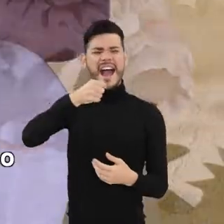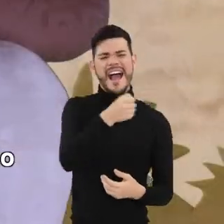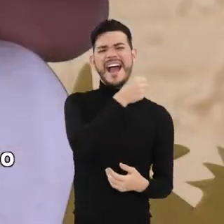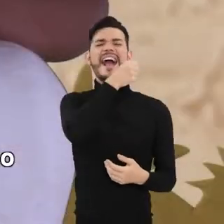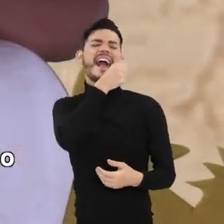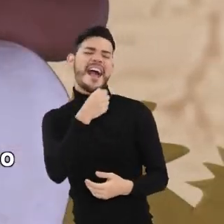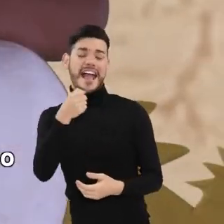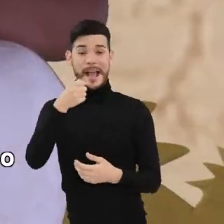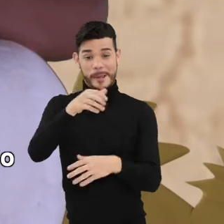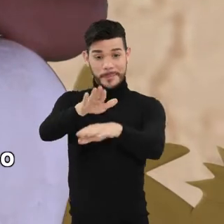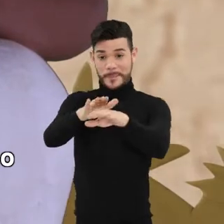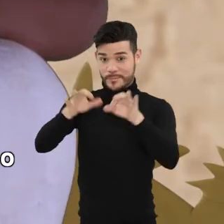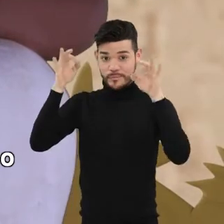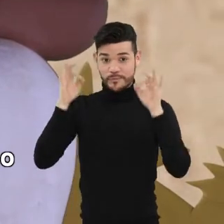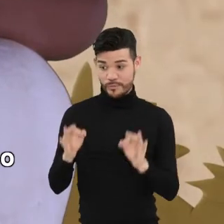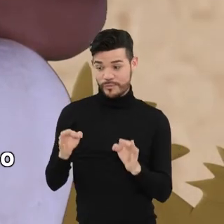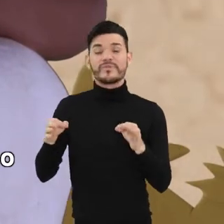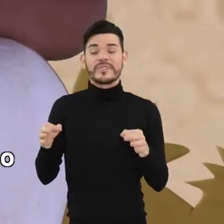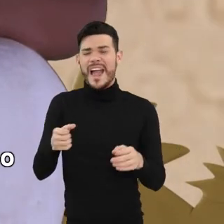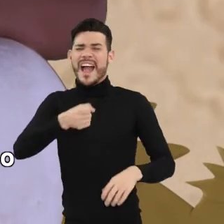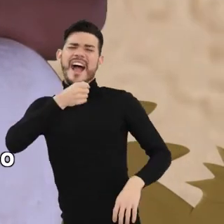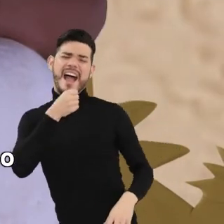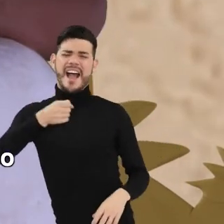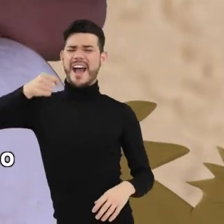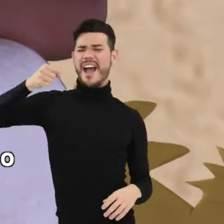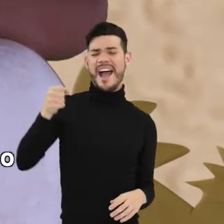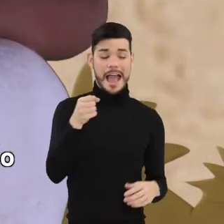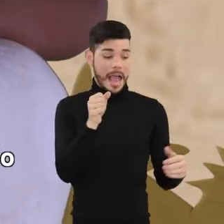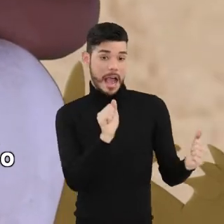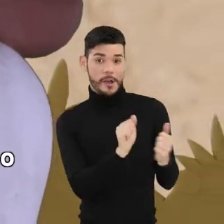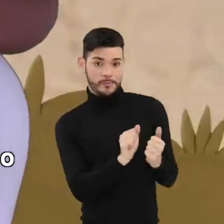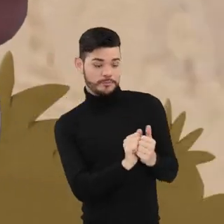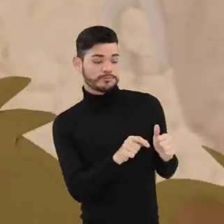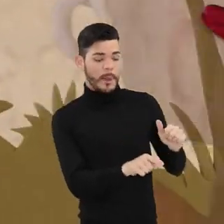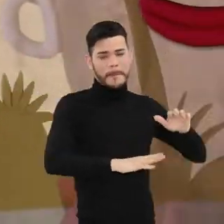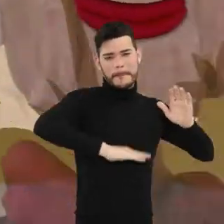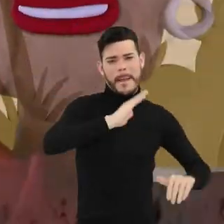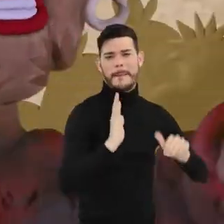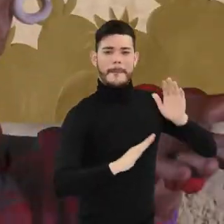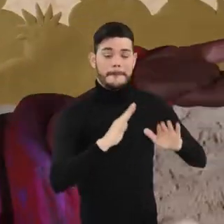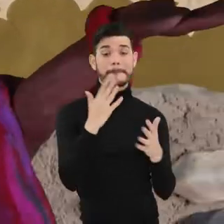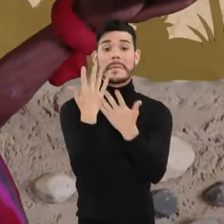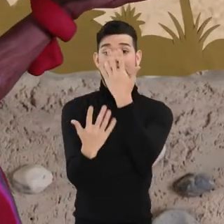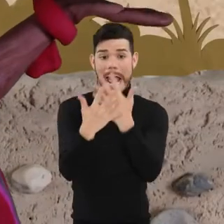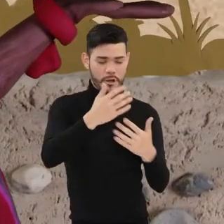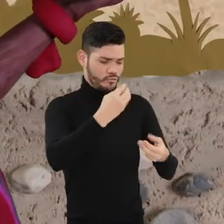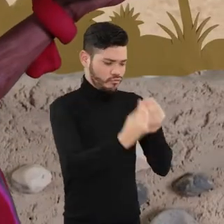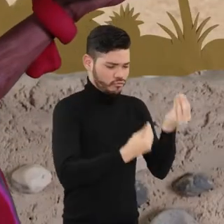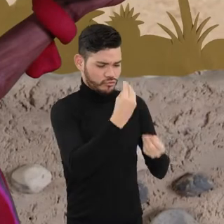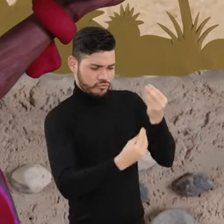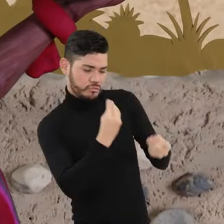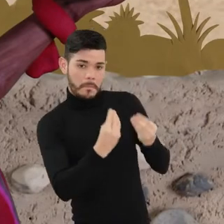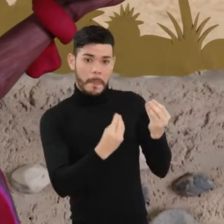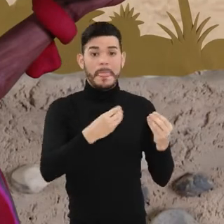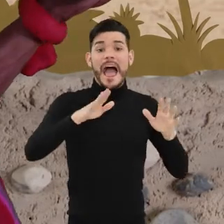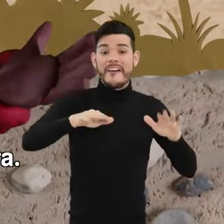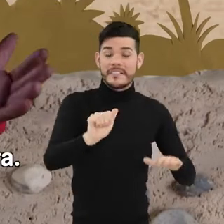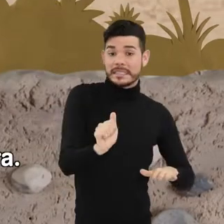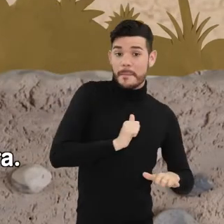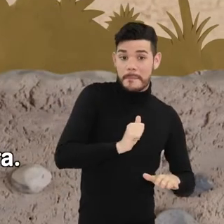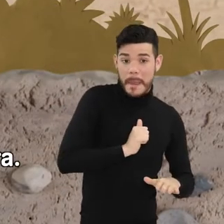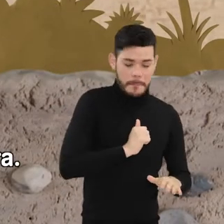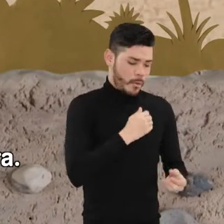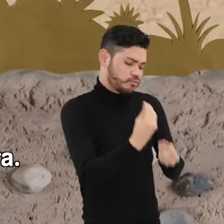El buyerengue es interpretado con tambores tradicionales hechos a mano, muchas veces por el propio músico, que por tradición